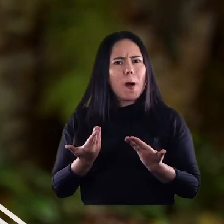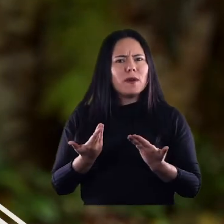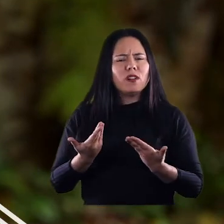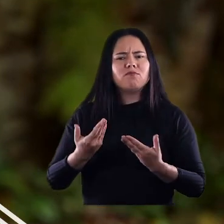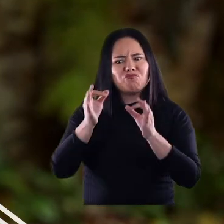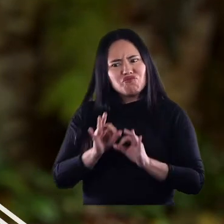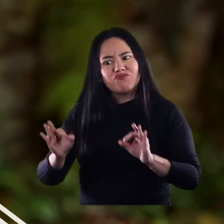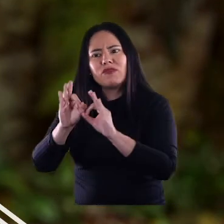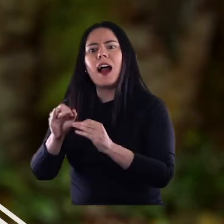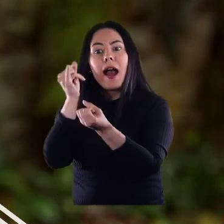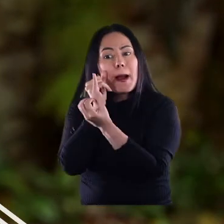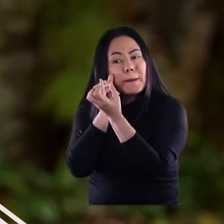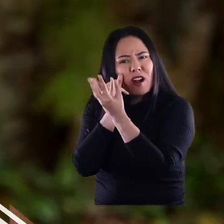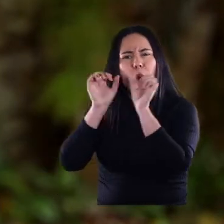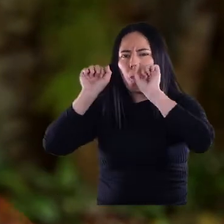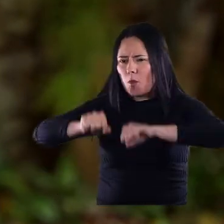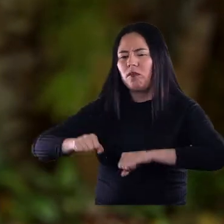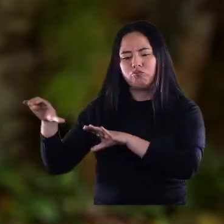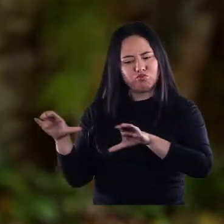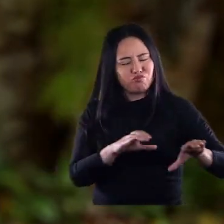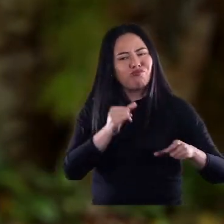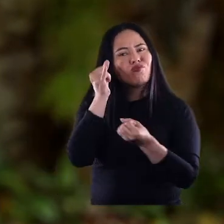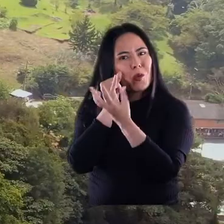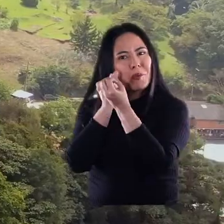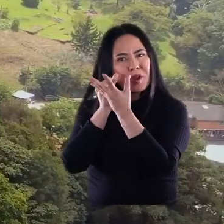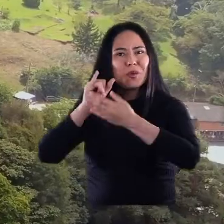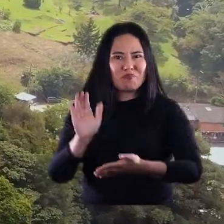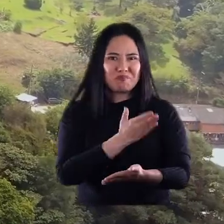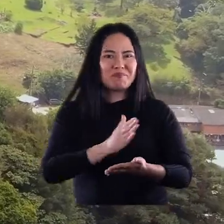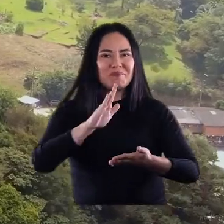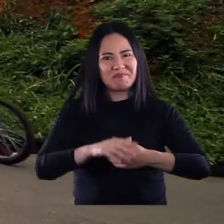puede realmente existir la mediación pedagógica y puede existir el acto pedagógico.